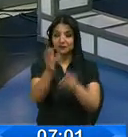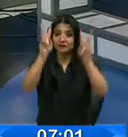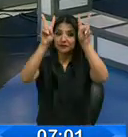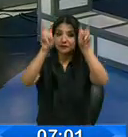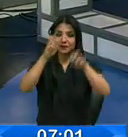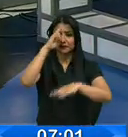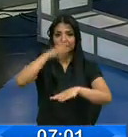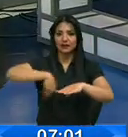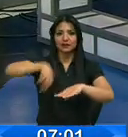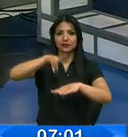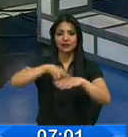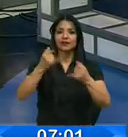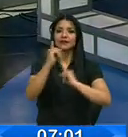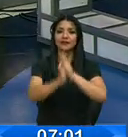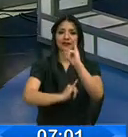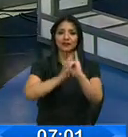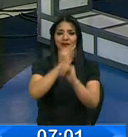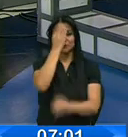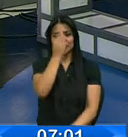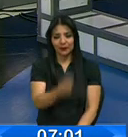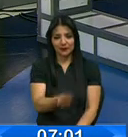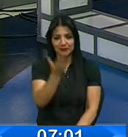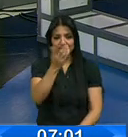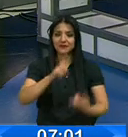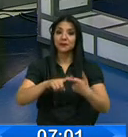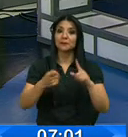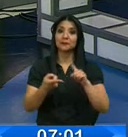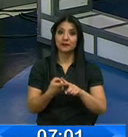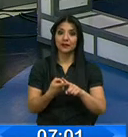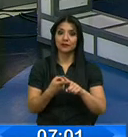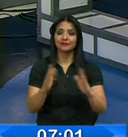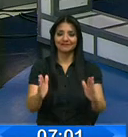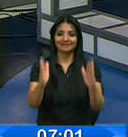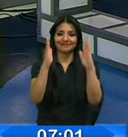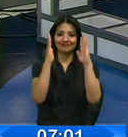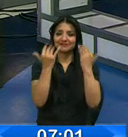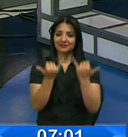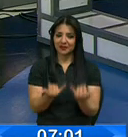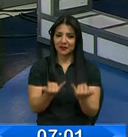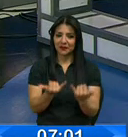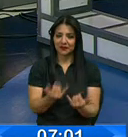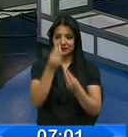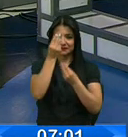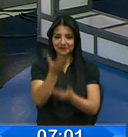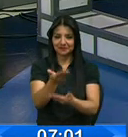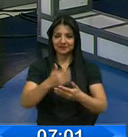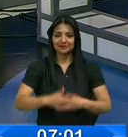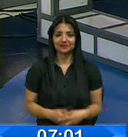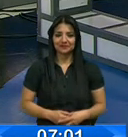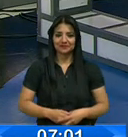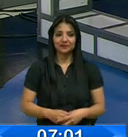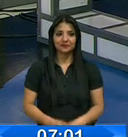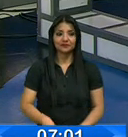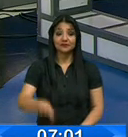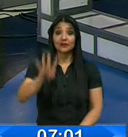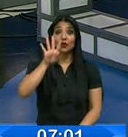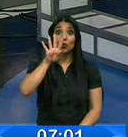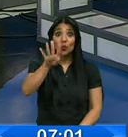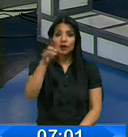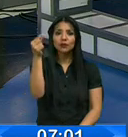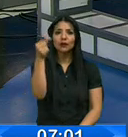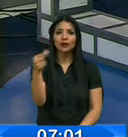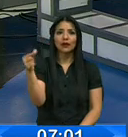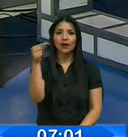nacional e internacional. Muy buenos días a todos aquellos amigos televidentes que se unen en este momento a nuestra transmisión. Cuatro grados centígrados,